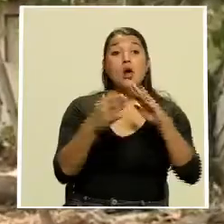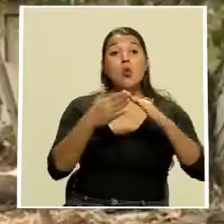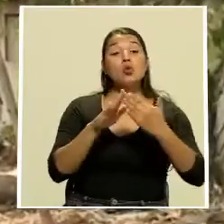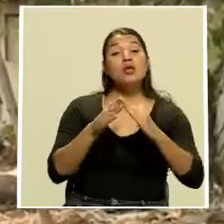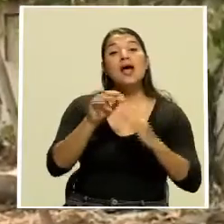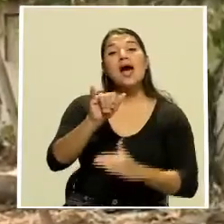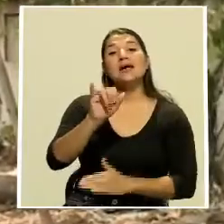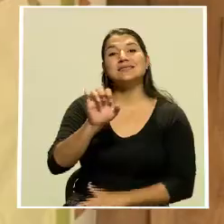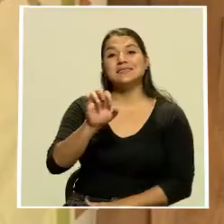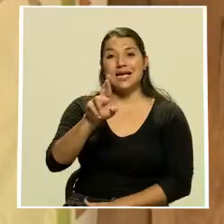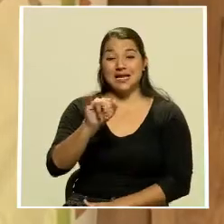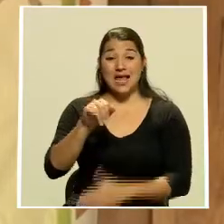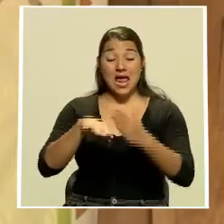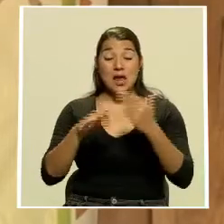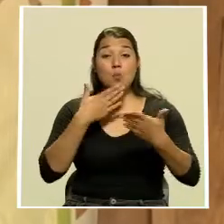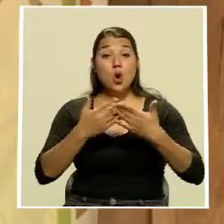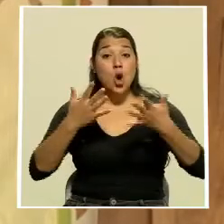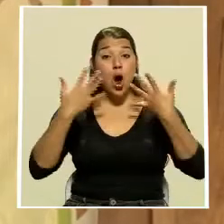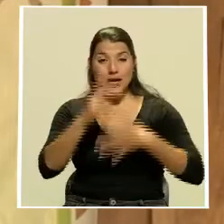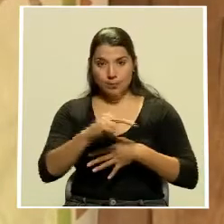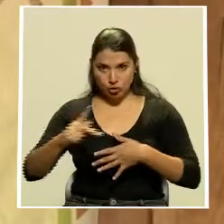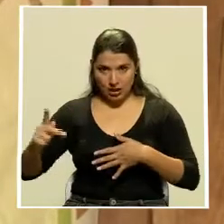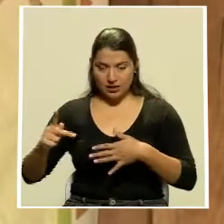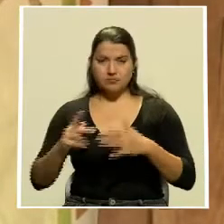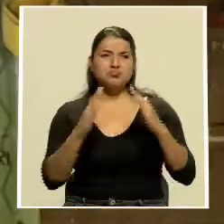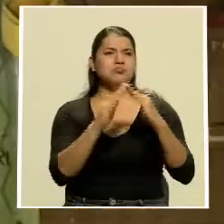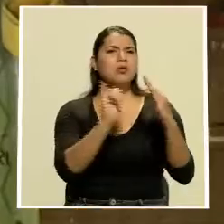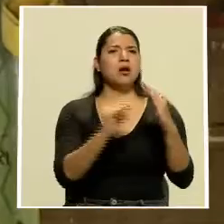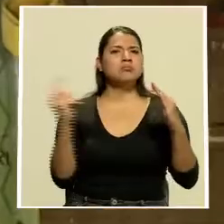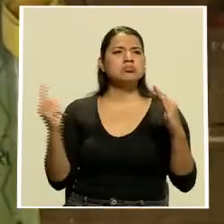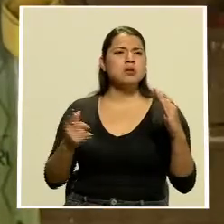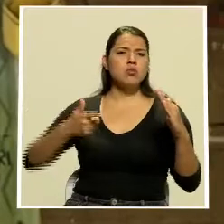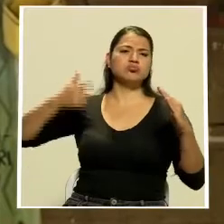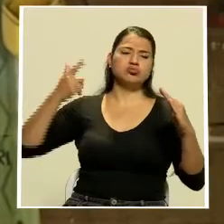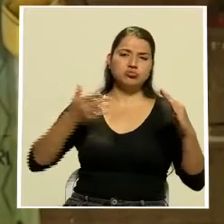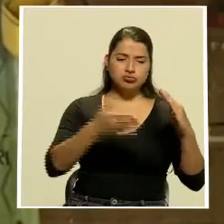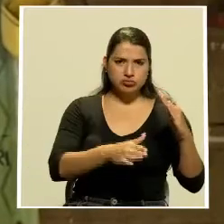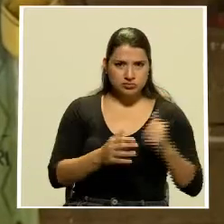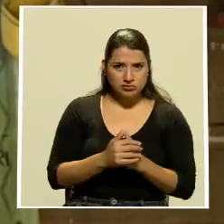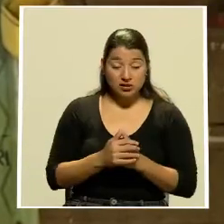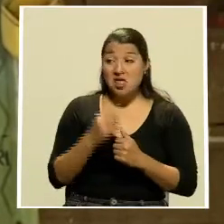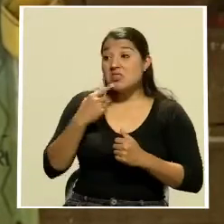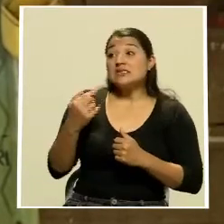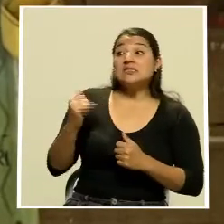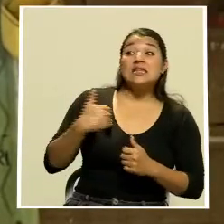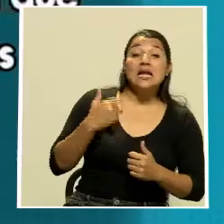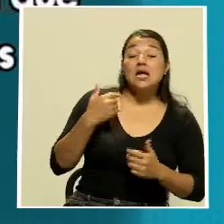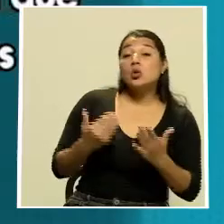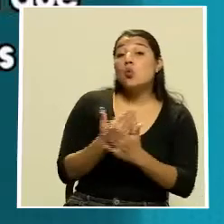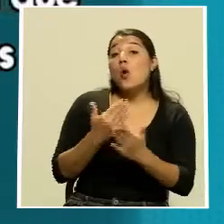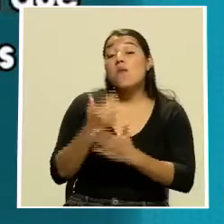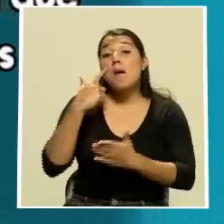Buenos Aires de Punta Arenas El Ministerio Público indicó que el caso podrá ser abierto si hay nuevas evidencias La